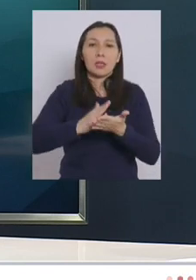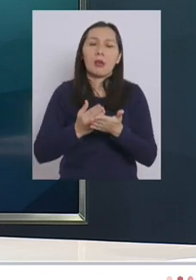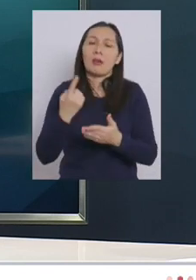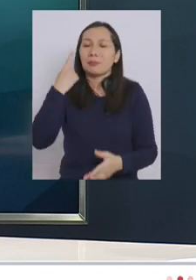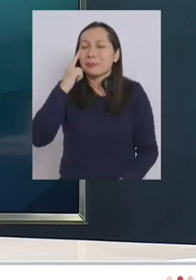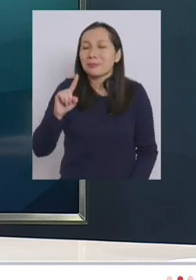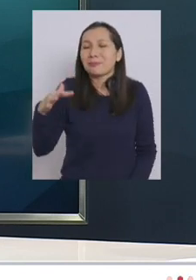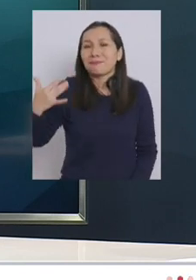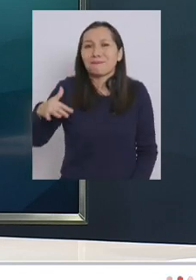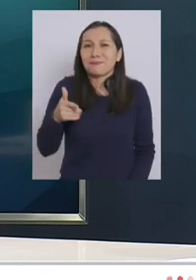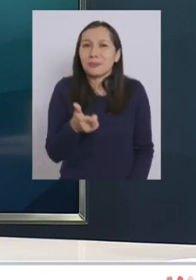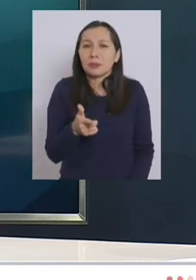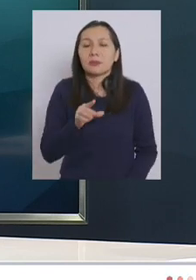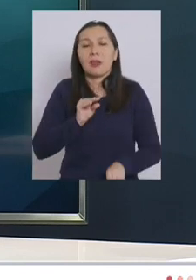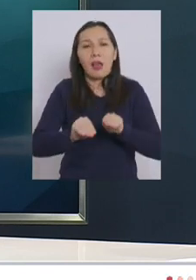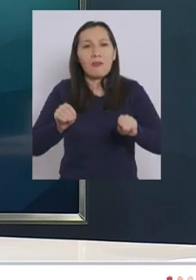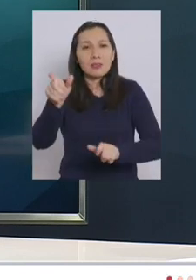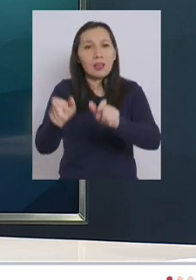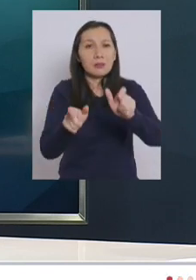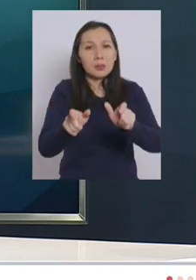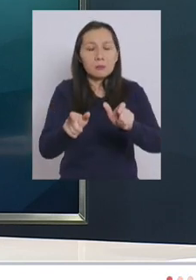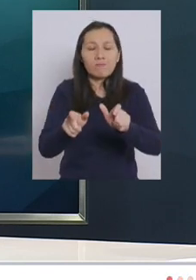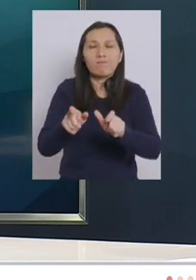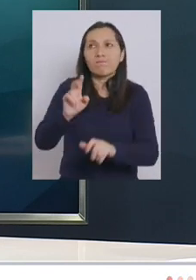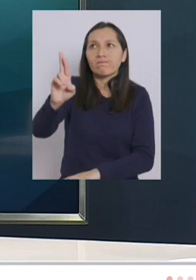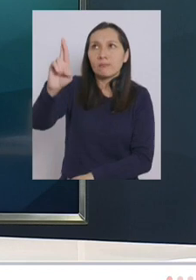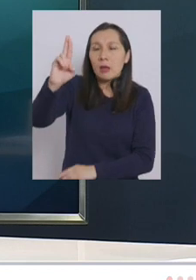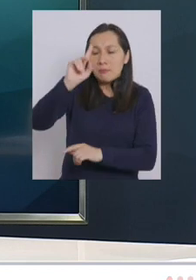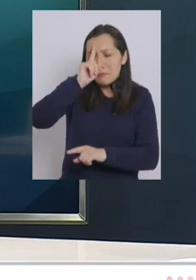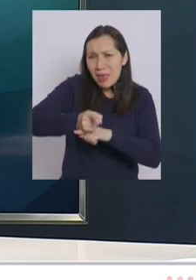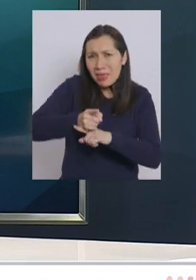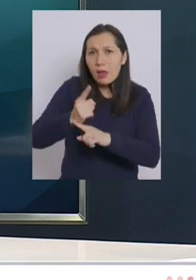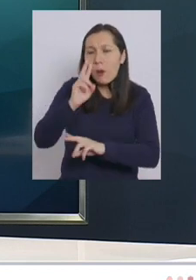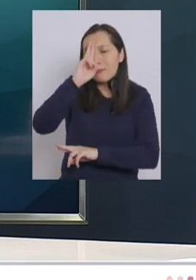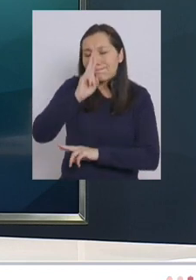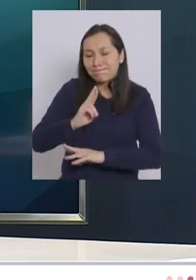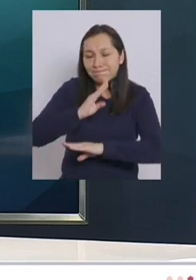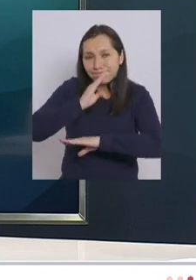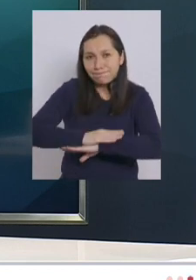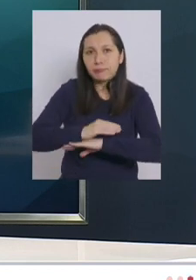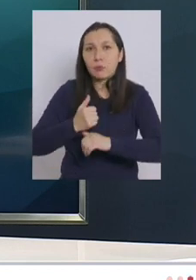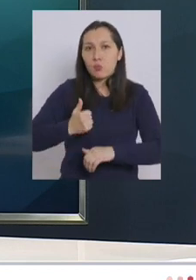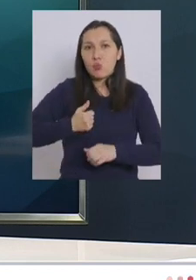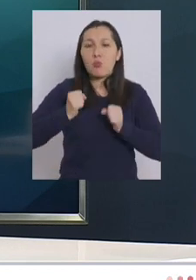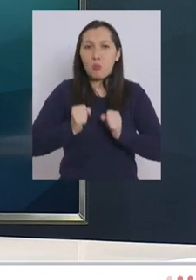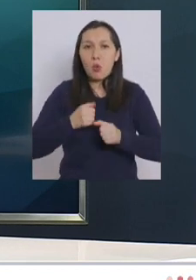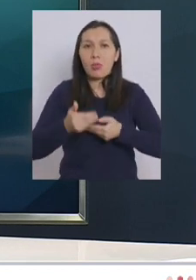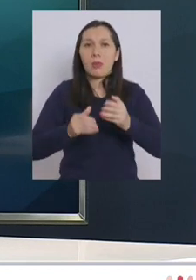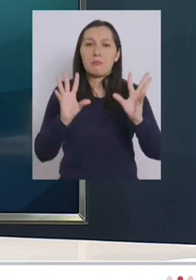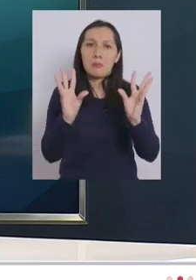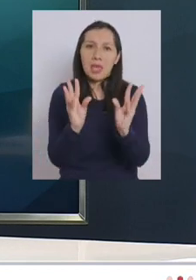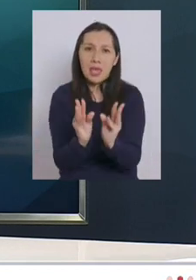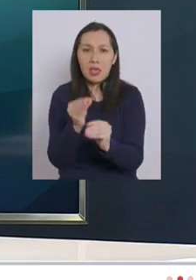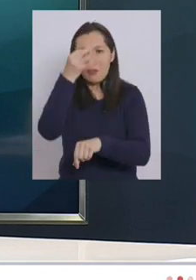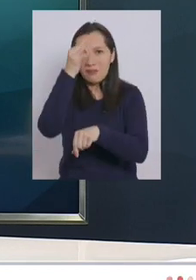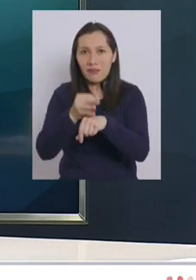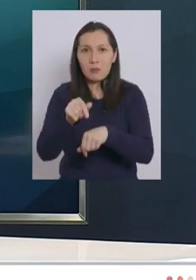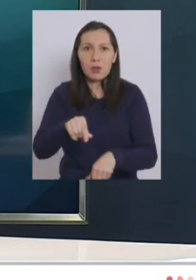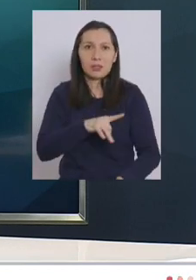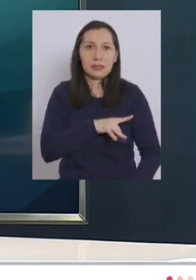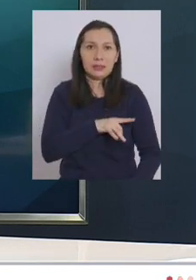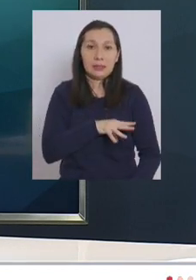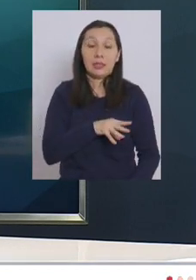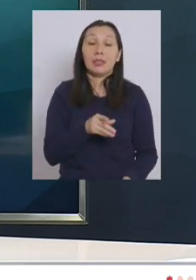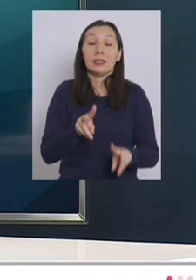fundamental el llamado a la ciudadanía a que respete las medidas sanitarias para poder cumplir y disminuir los casos en nuestro país